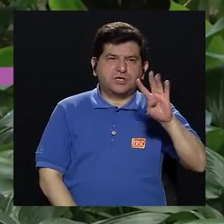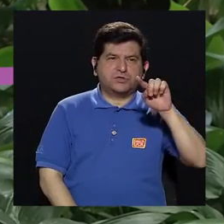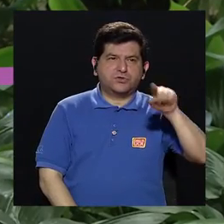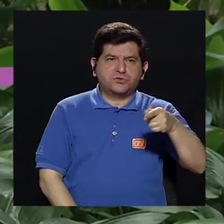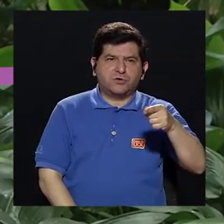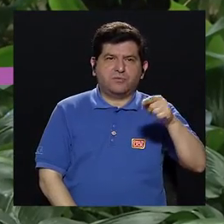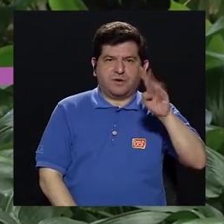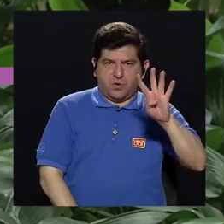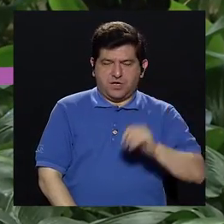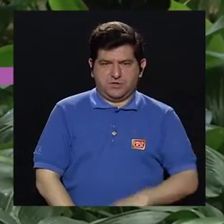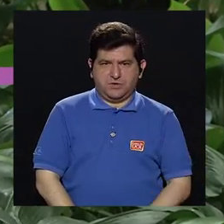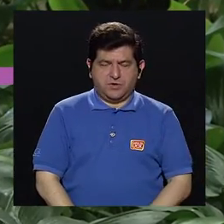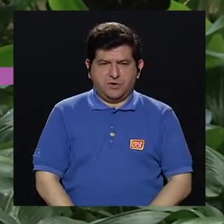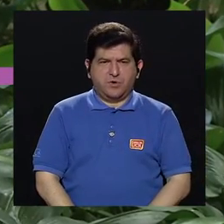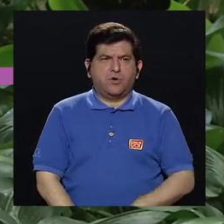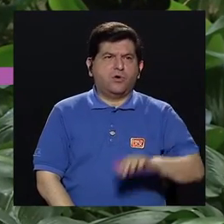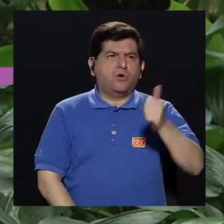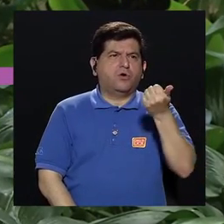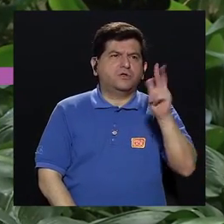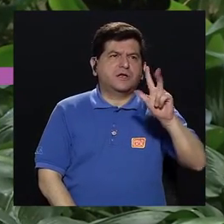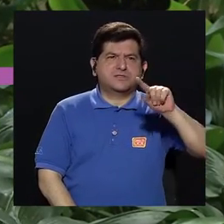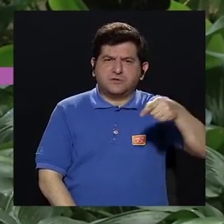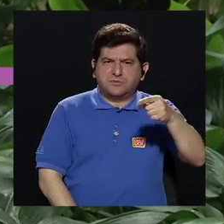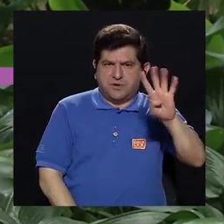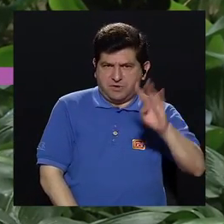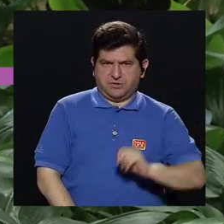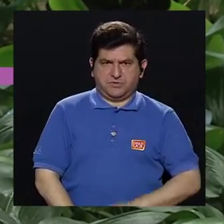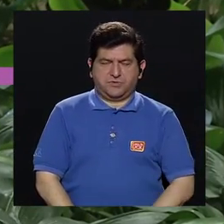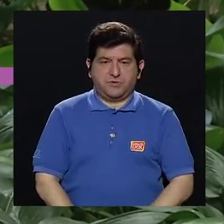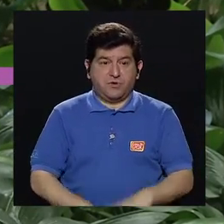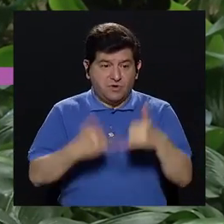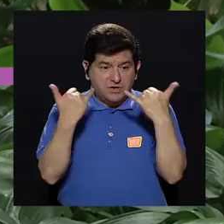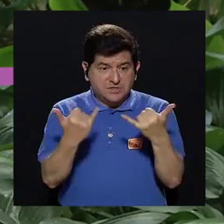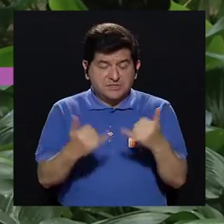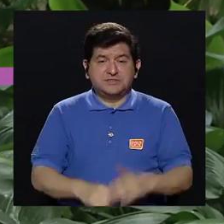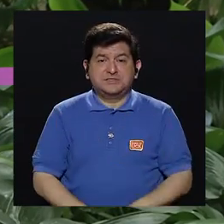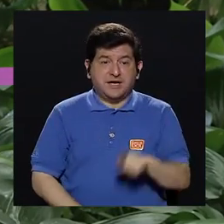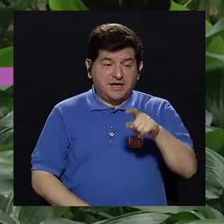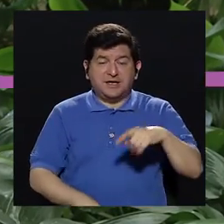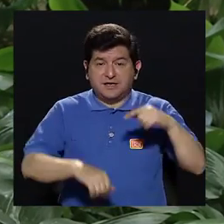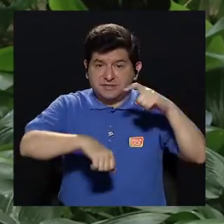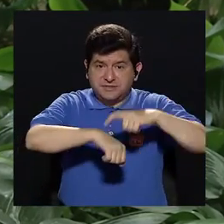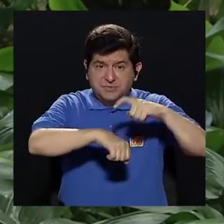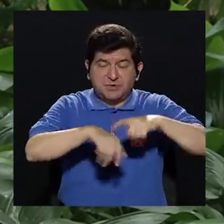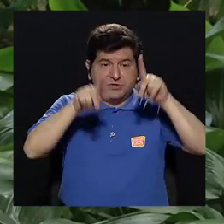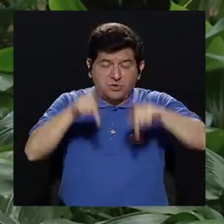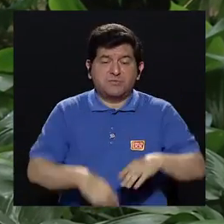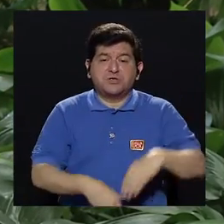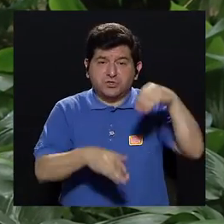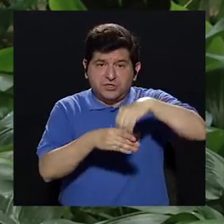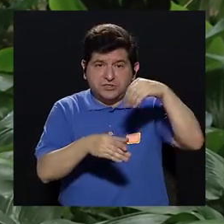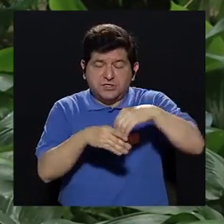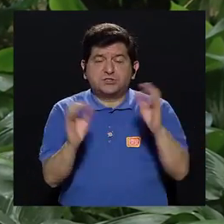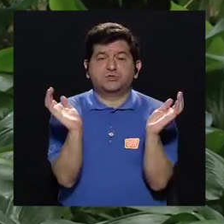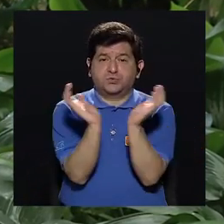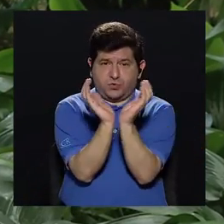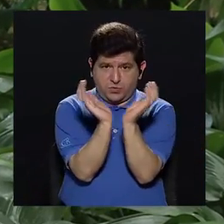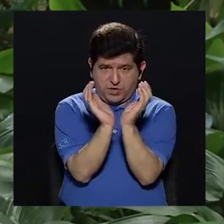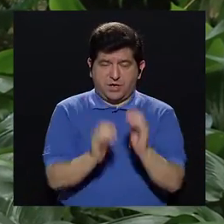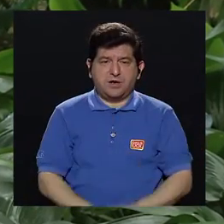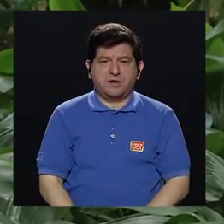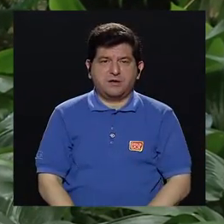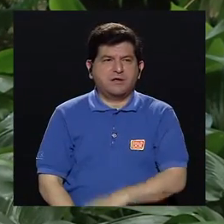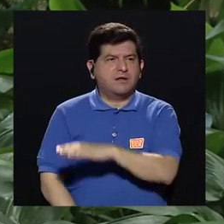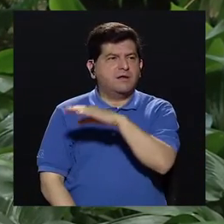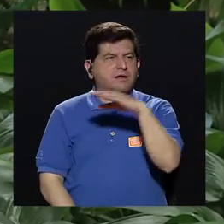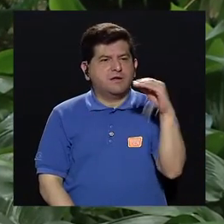.4, pero en 13.4, entonces, ya vamos por 13.4, los que aportamos a la caja y a,